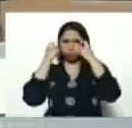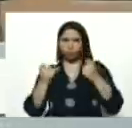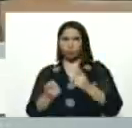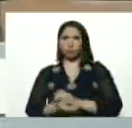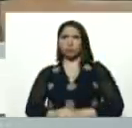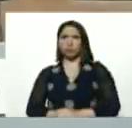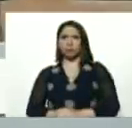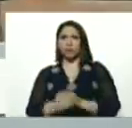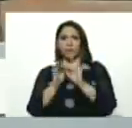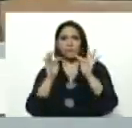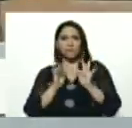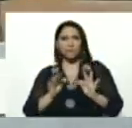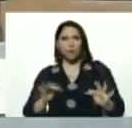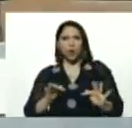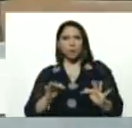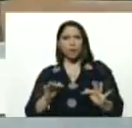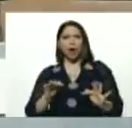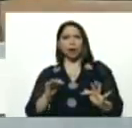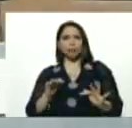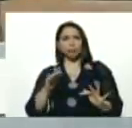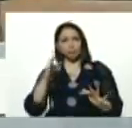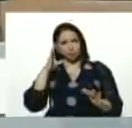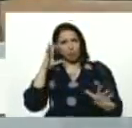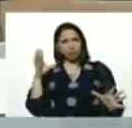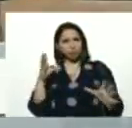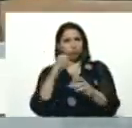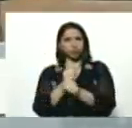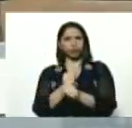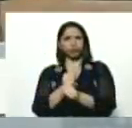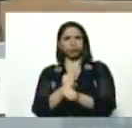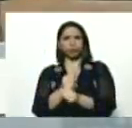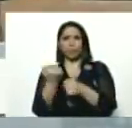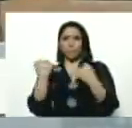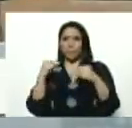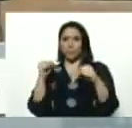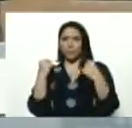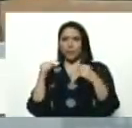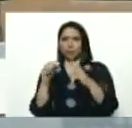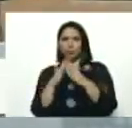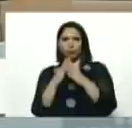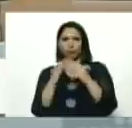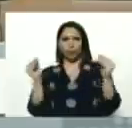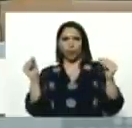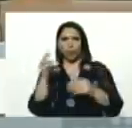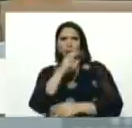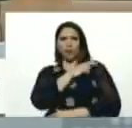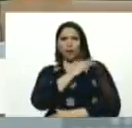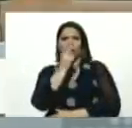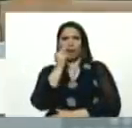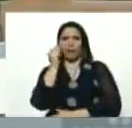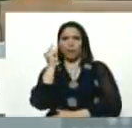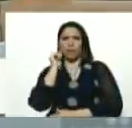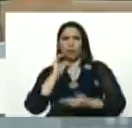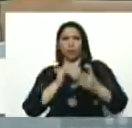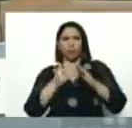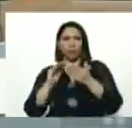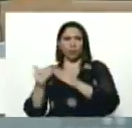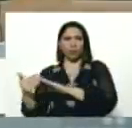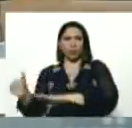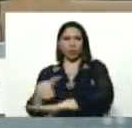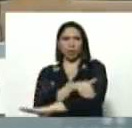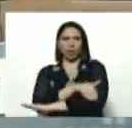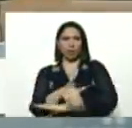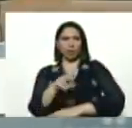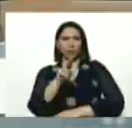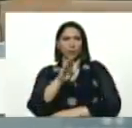de manera concienzuda, vamos a preparar, a todos los jefes y jefas, de comunidades, de calles, de VH,